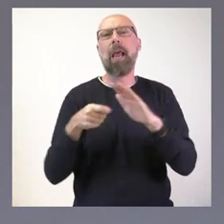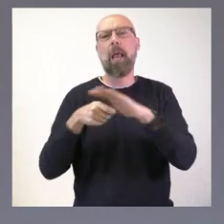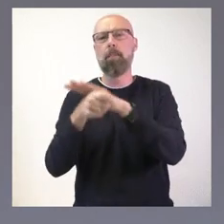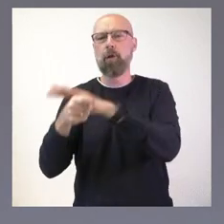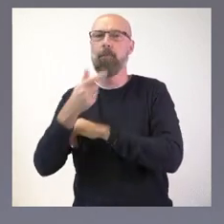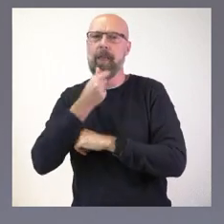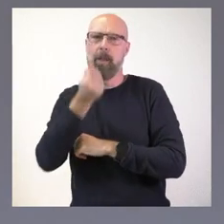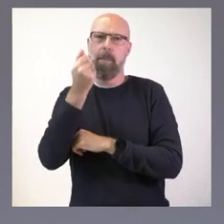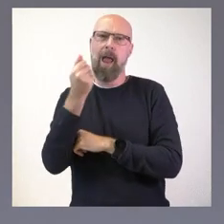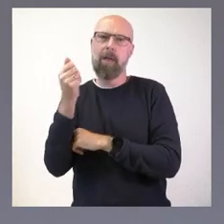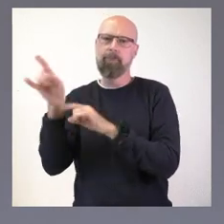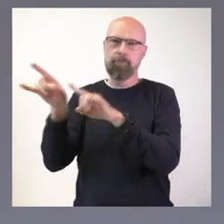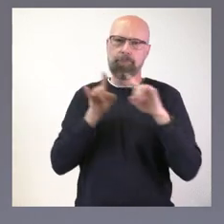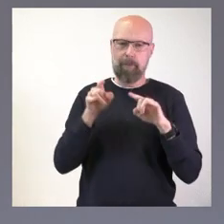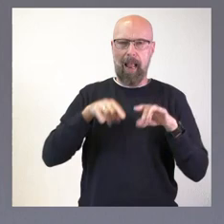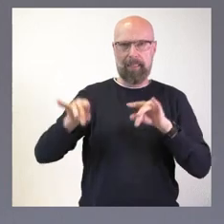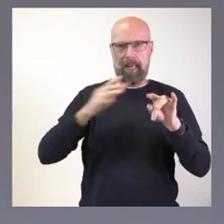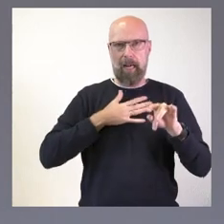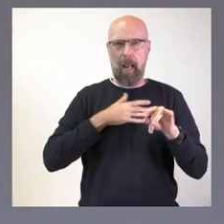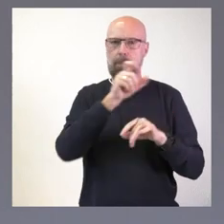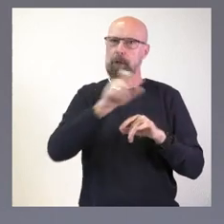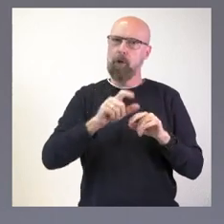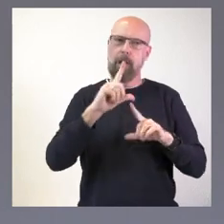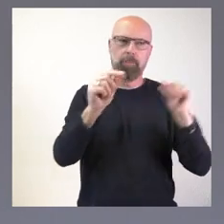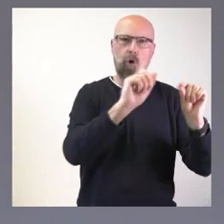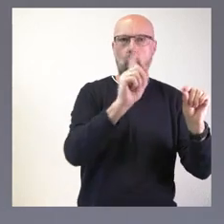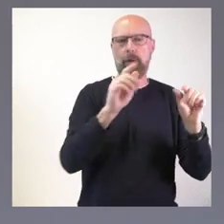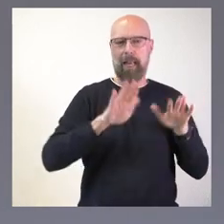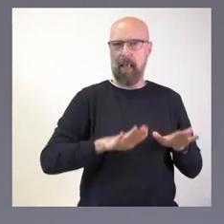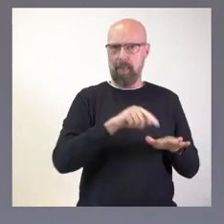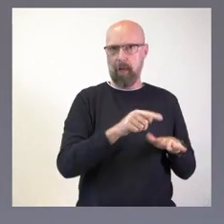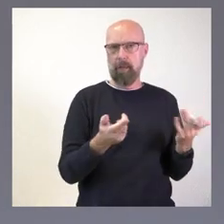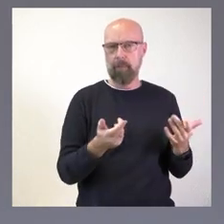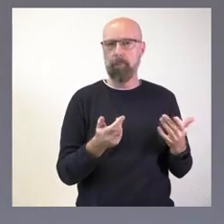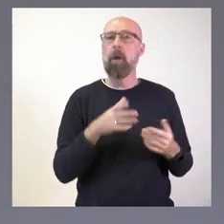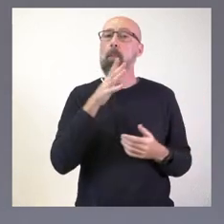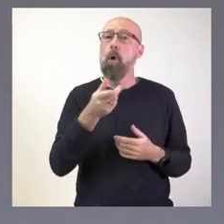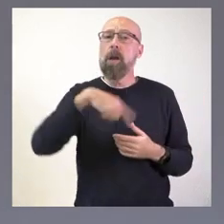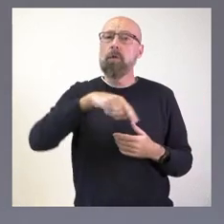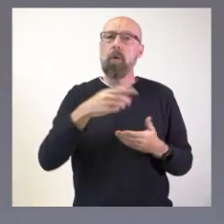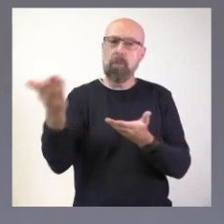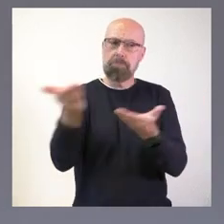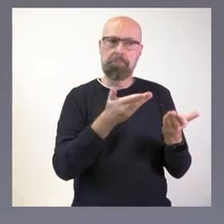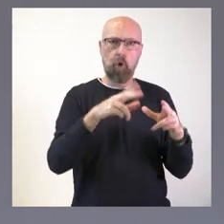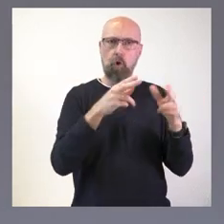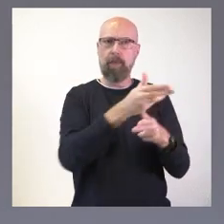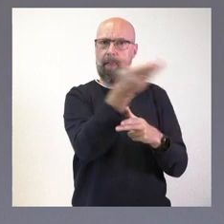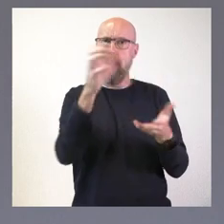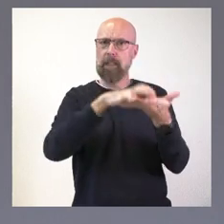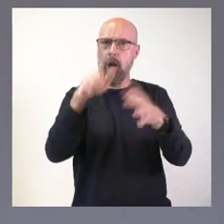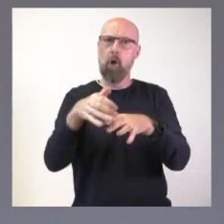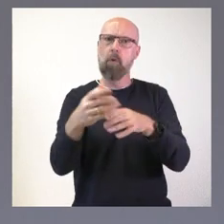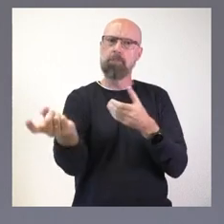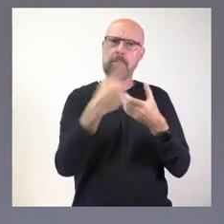personas se queden aquí. Y, por tanto, invitamos a toda la sociedad de Castilla y León a participar y a involucrarse de manera